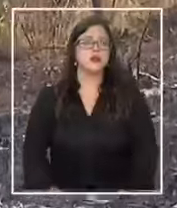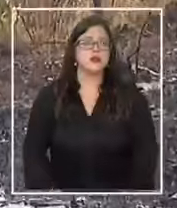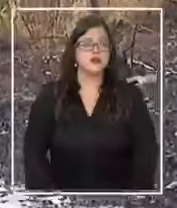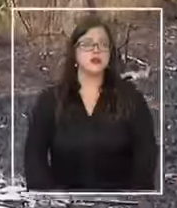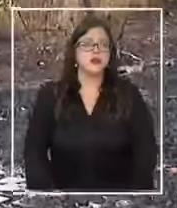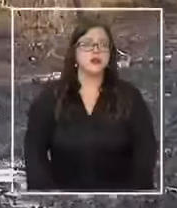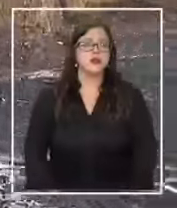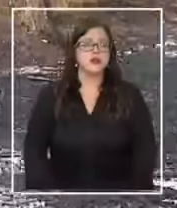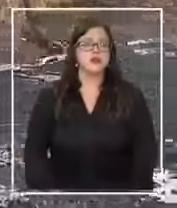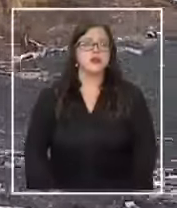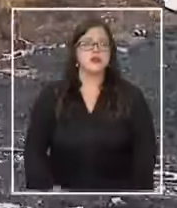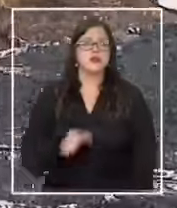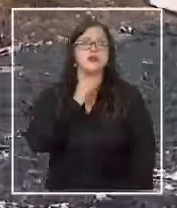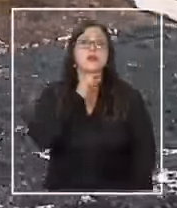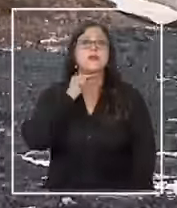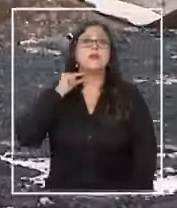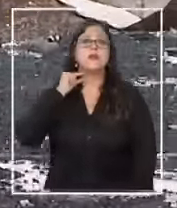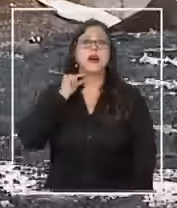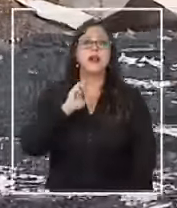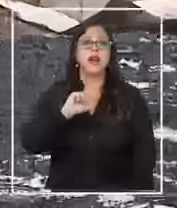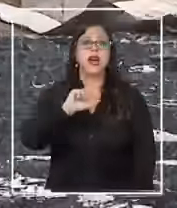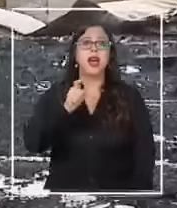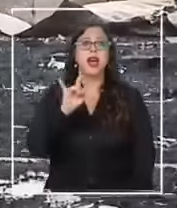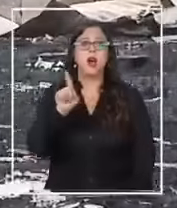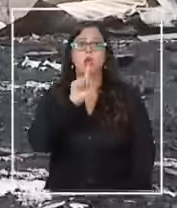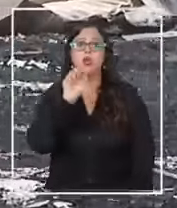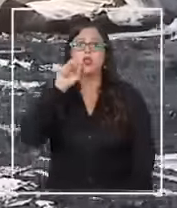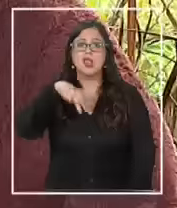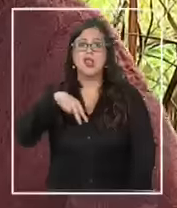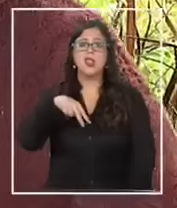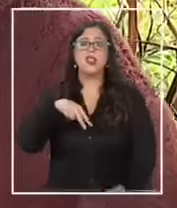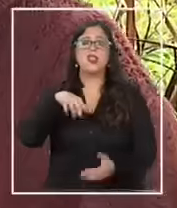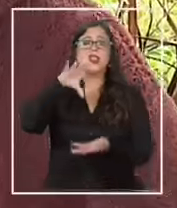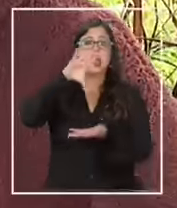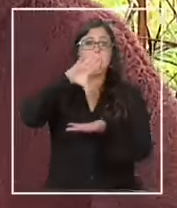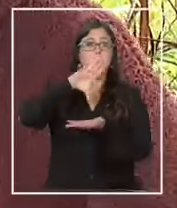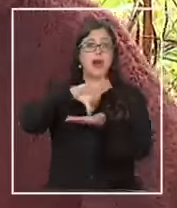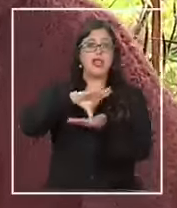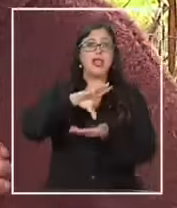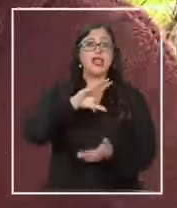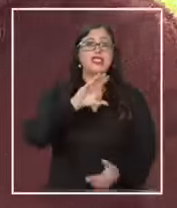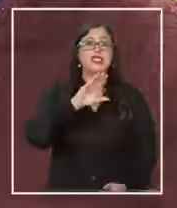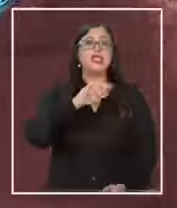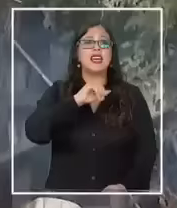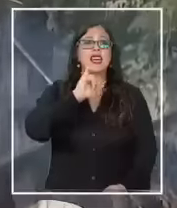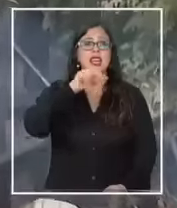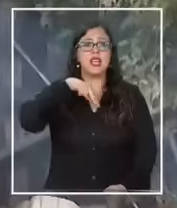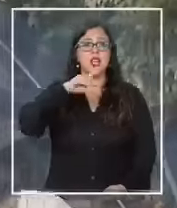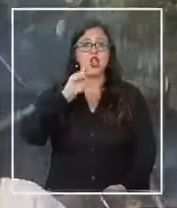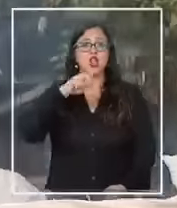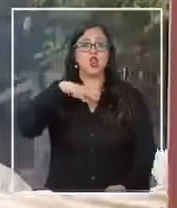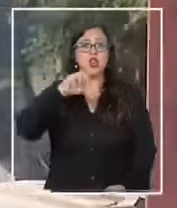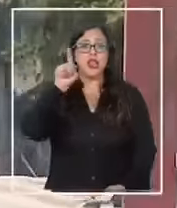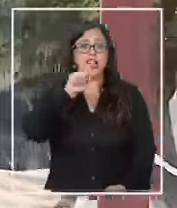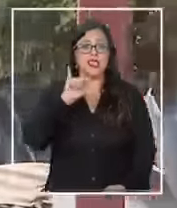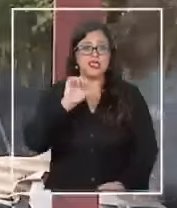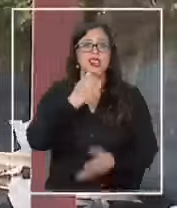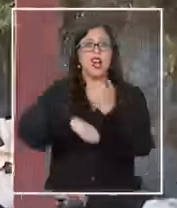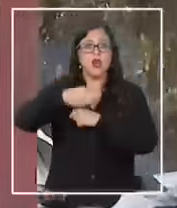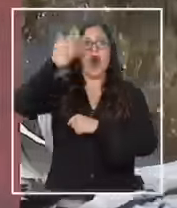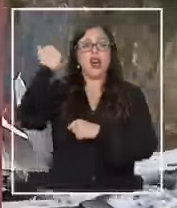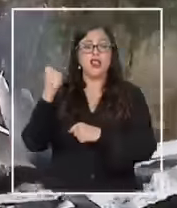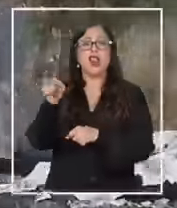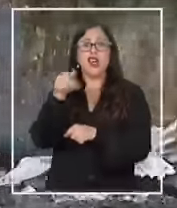El párroco Agustín llegó desde Indonesia hace algunos años y también allá conoció diversas comunidades